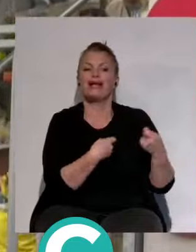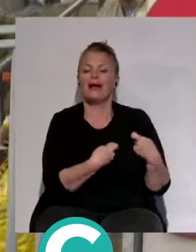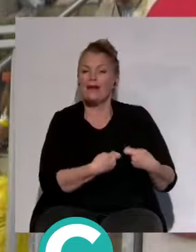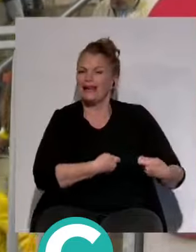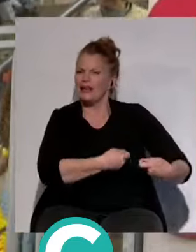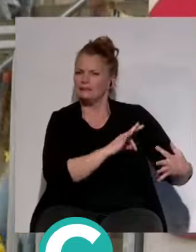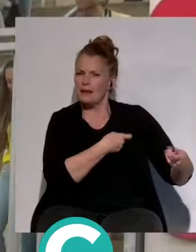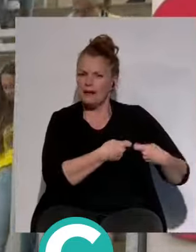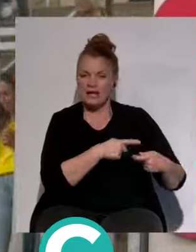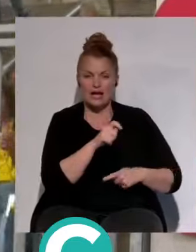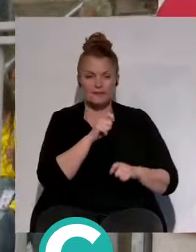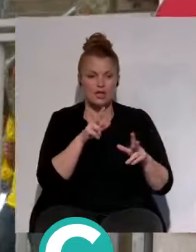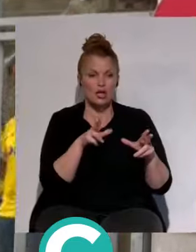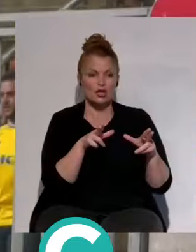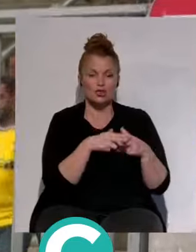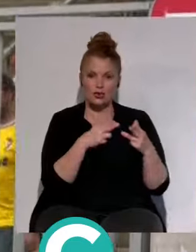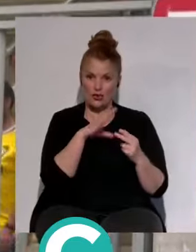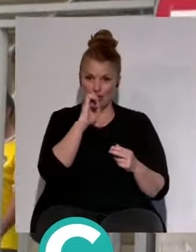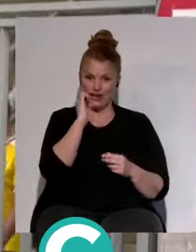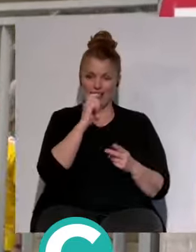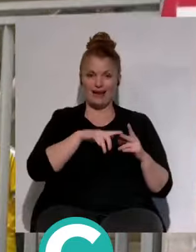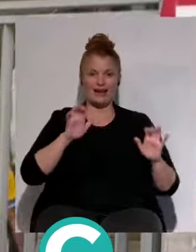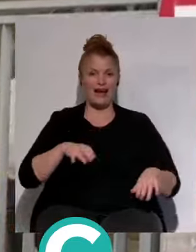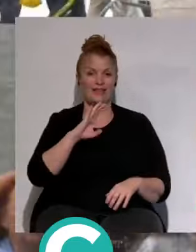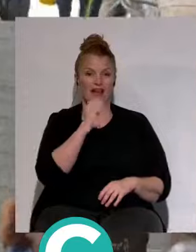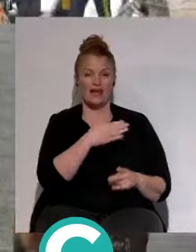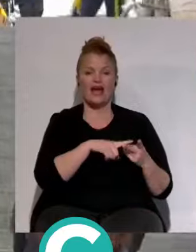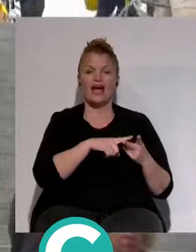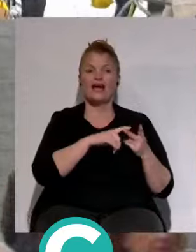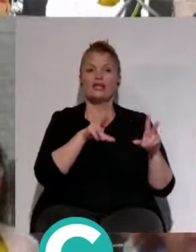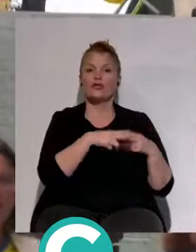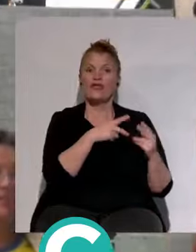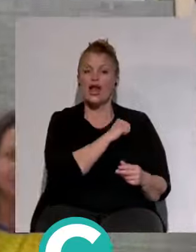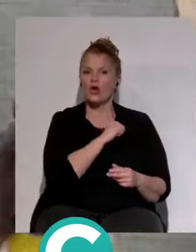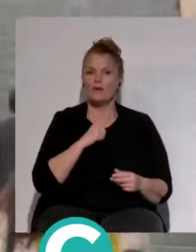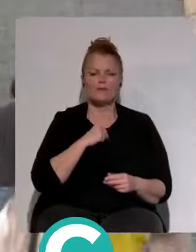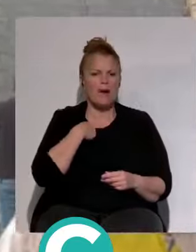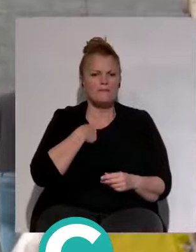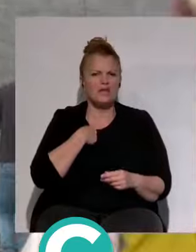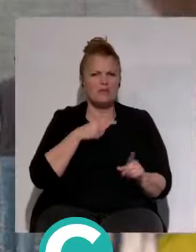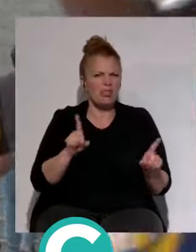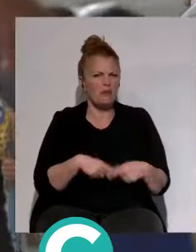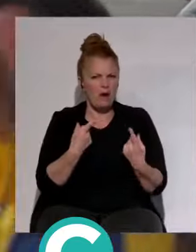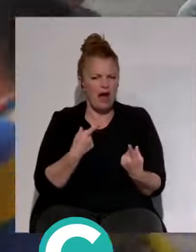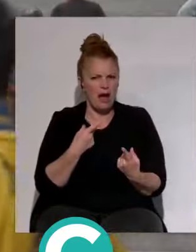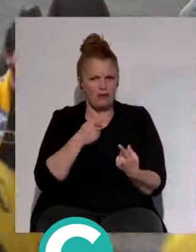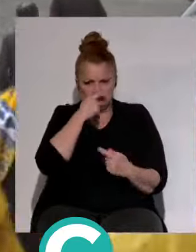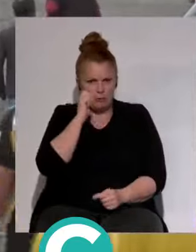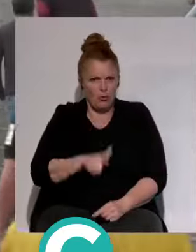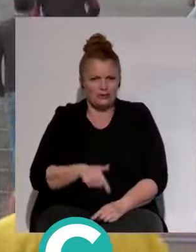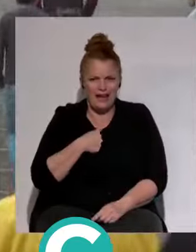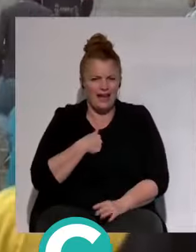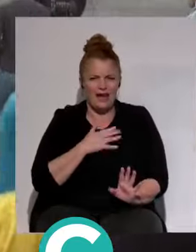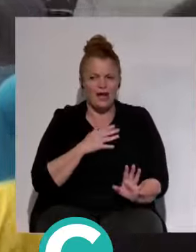Mercantilmente, mercantilmente, la sociedad Cádiz Club de Fútbol, la sociedad anónima deportiva, me importa cero. Que tenga una ciudad